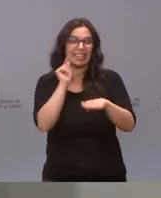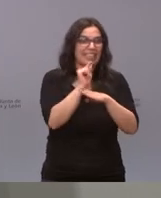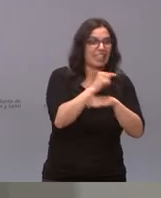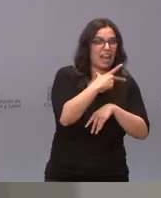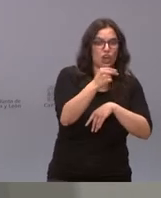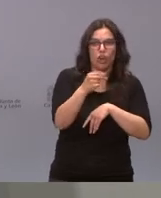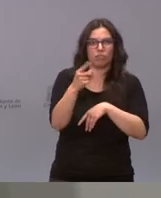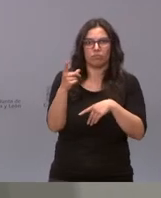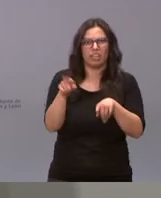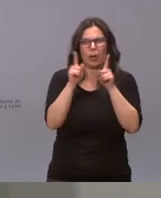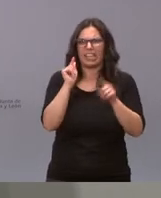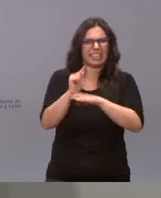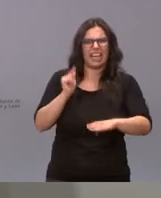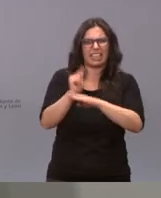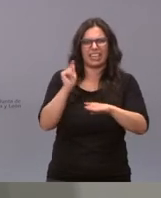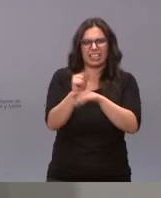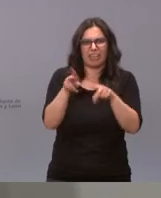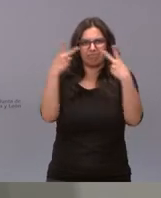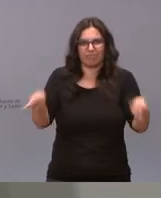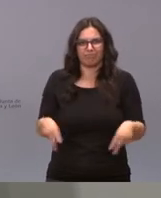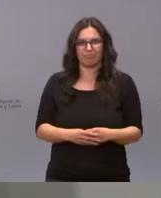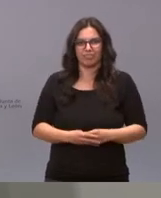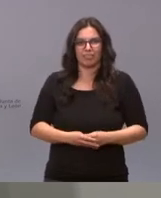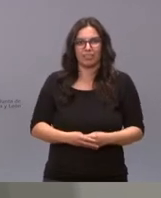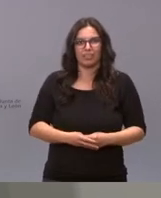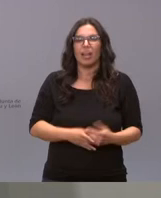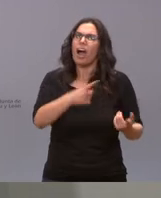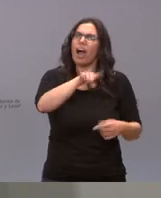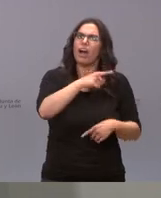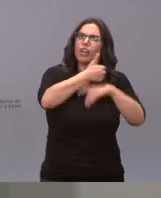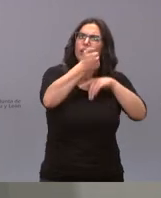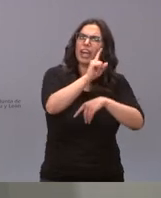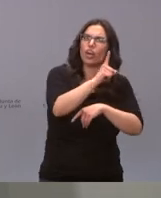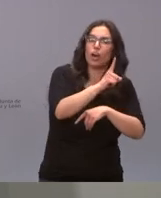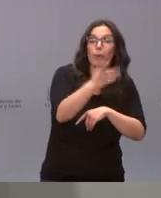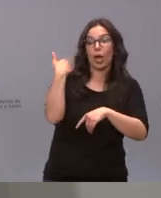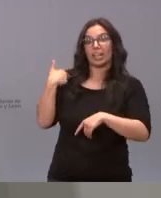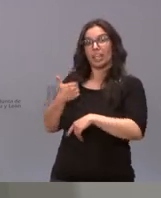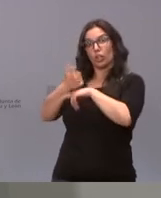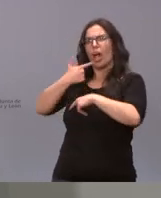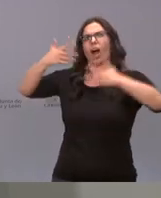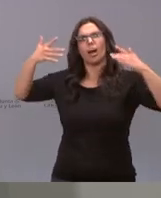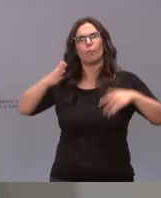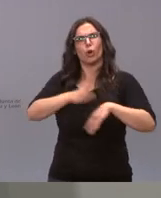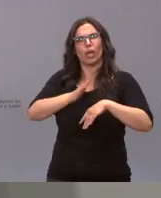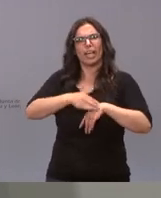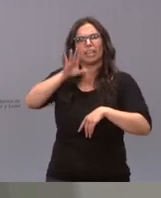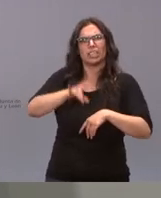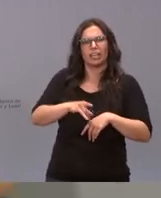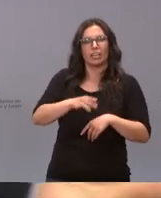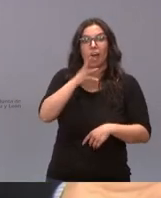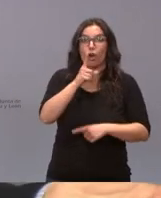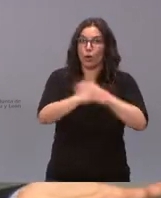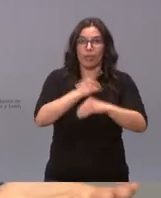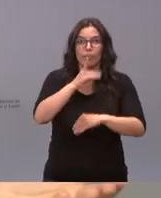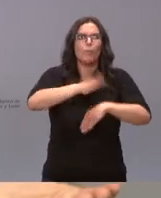o no se nos puede decir y ahora ustedes ¿cómo no ponen el toque de queda? y cuando ponemos el toque de queda oiga y ustedes ¿cómo ponen el toque de queda? no